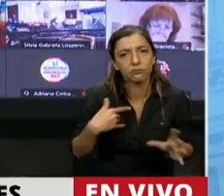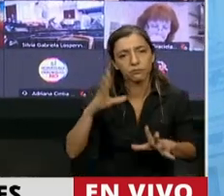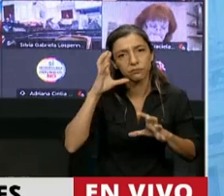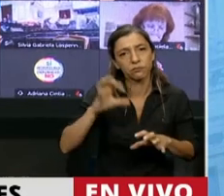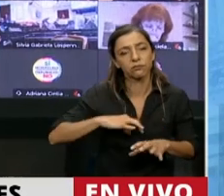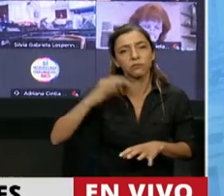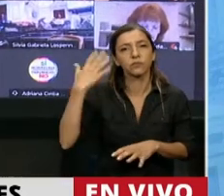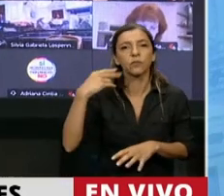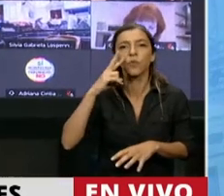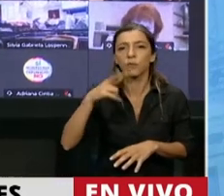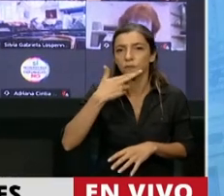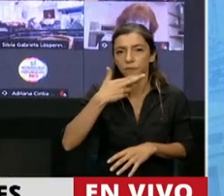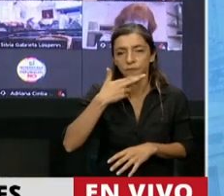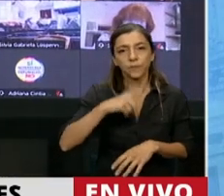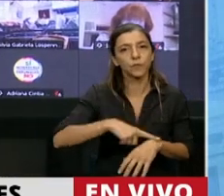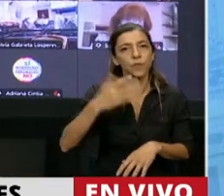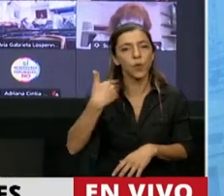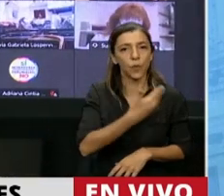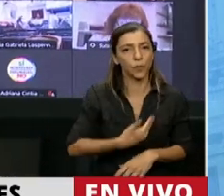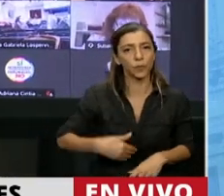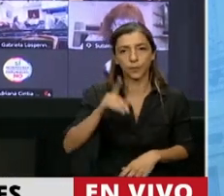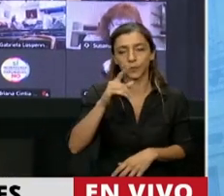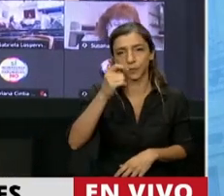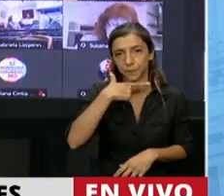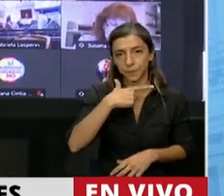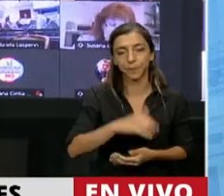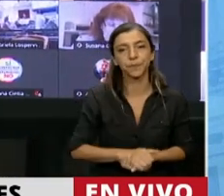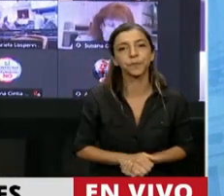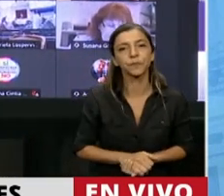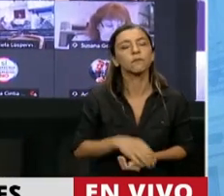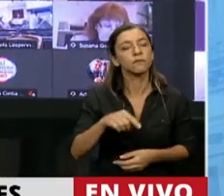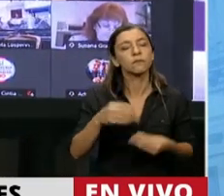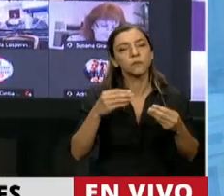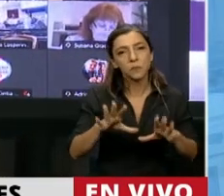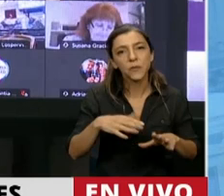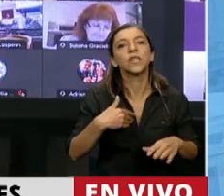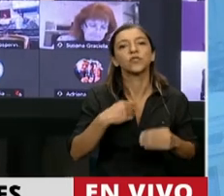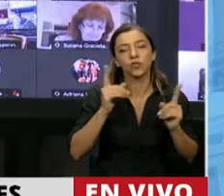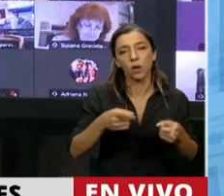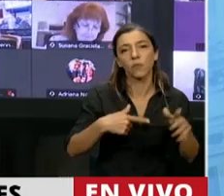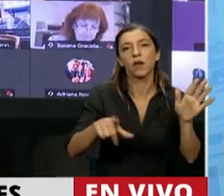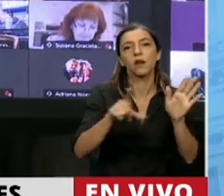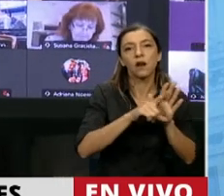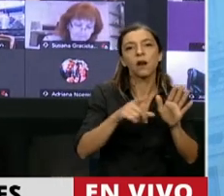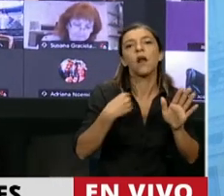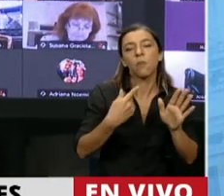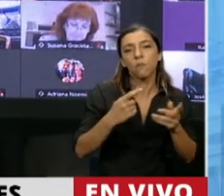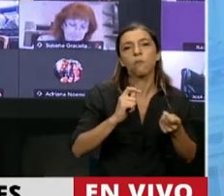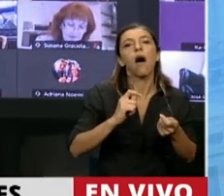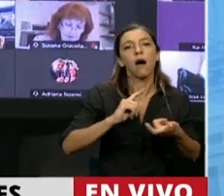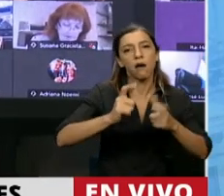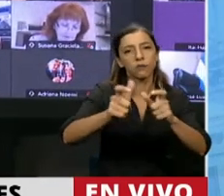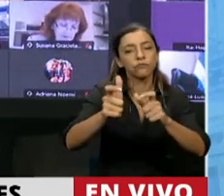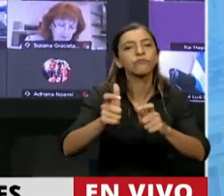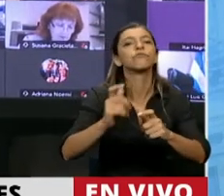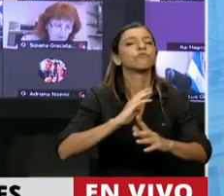el gobierno de Mauricio Macri avanzó con la reforma previsional, con el cambio de la movilidad